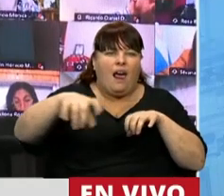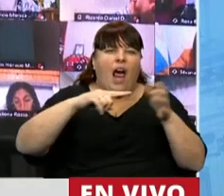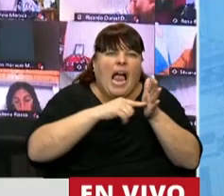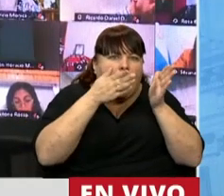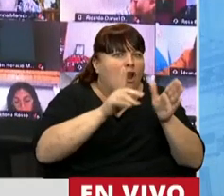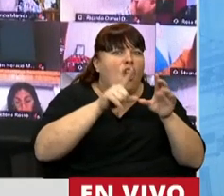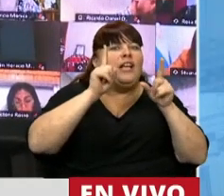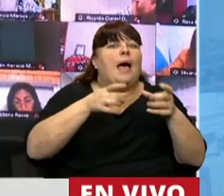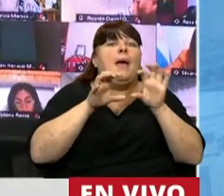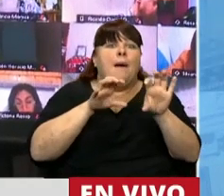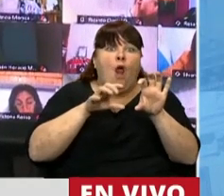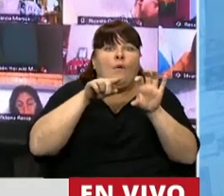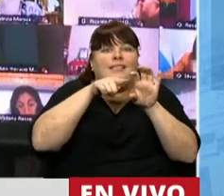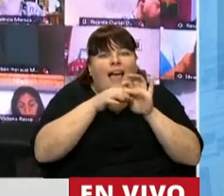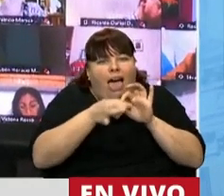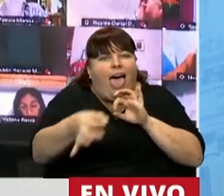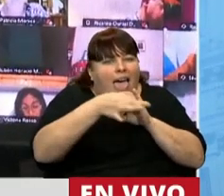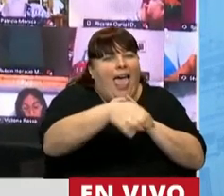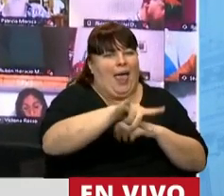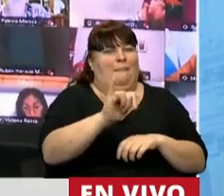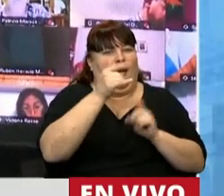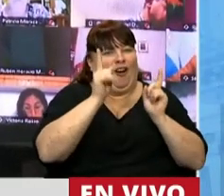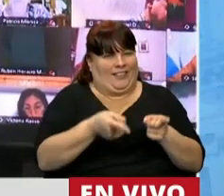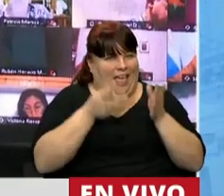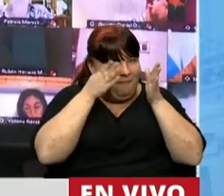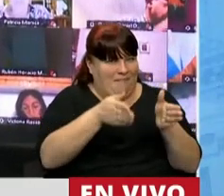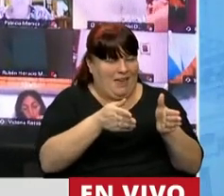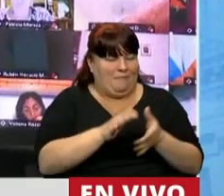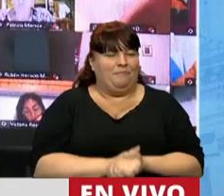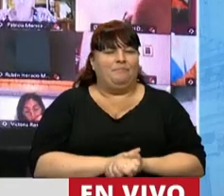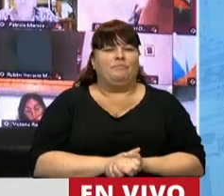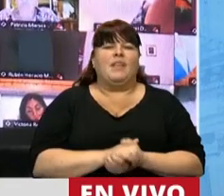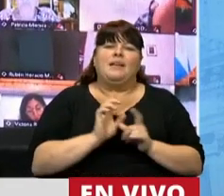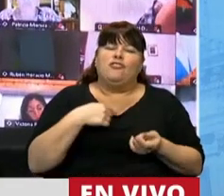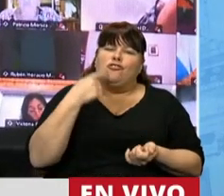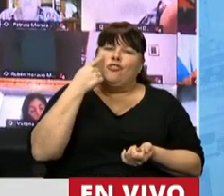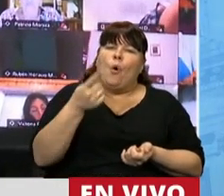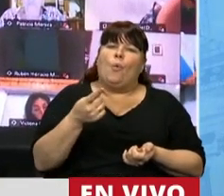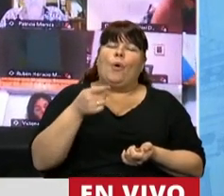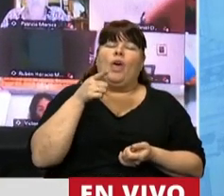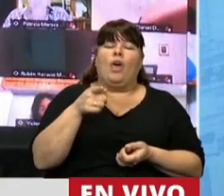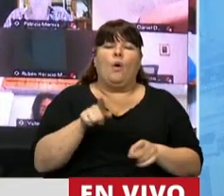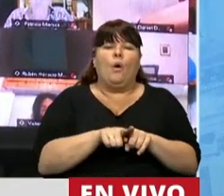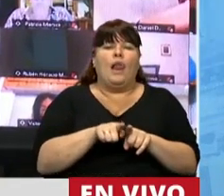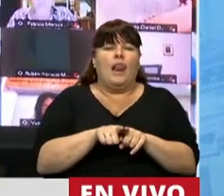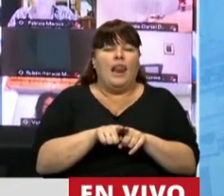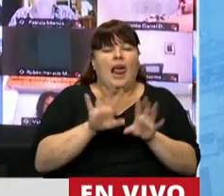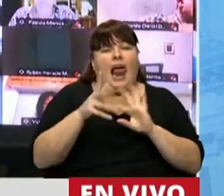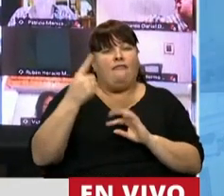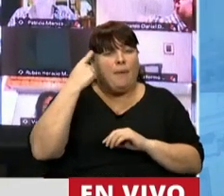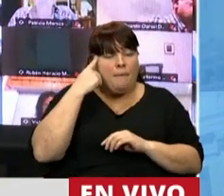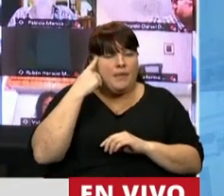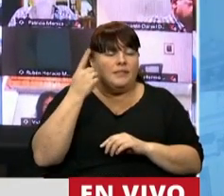alternas a sus propias capitales provinciales con la idea de que sean otras, de que sean distintas, de